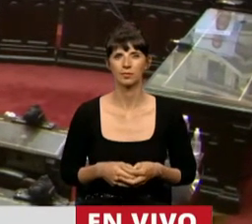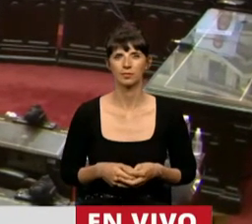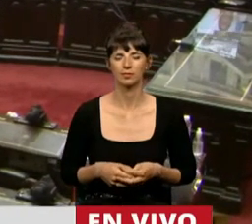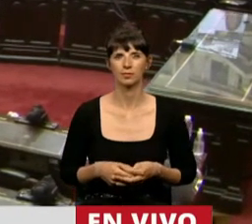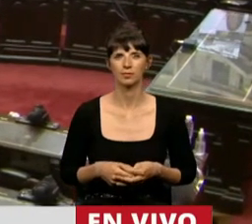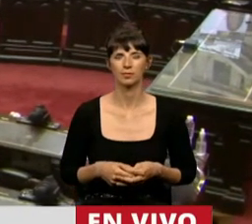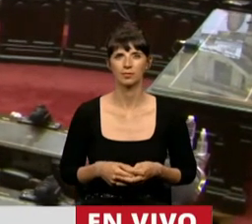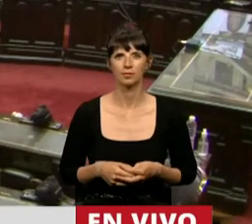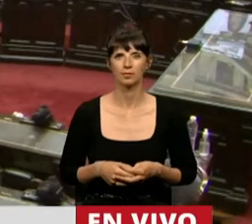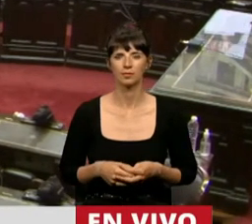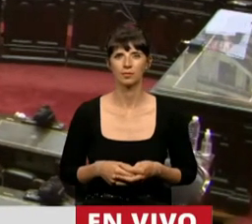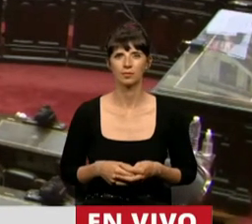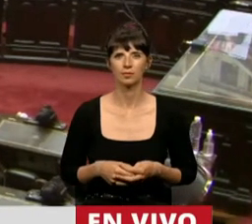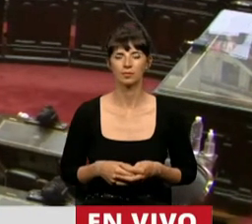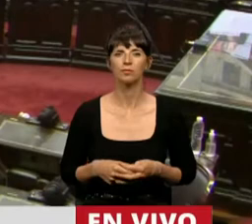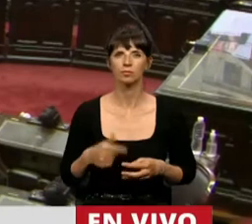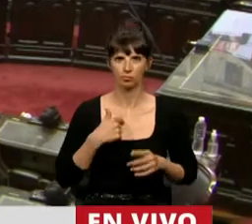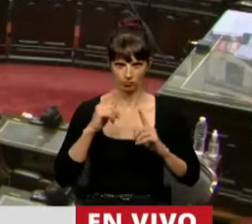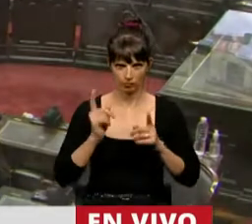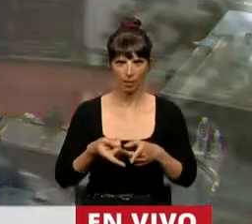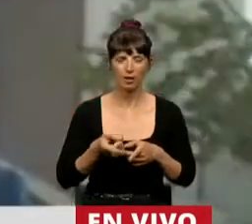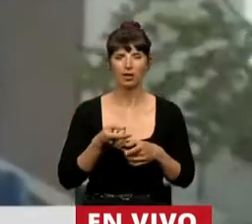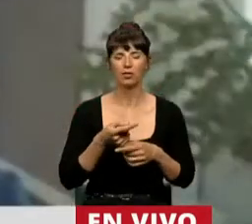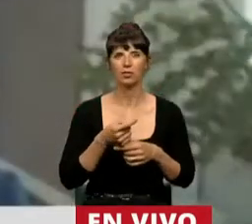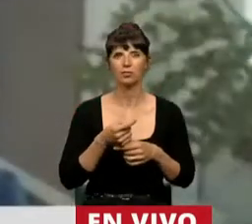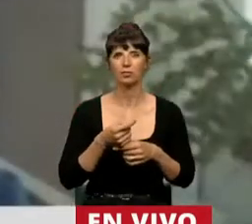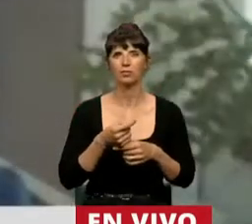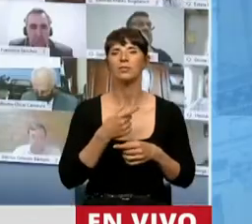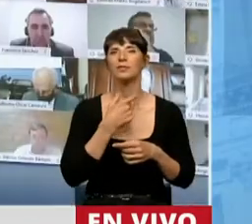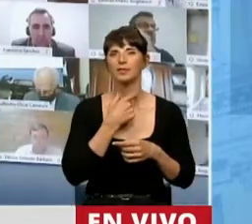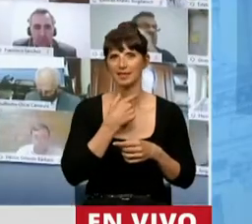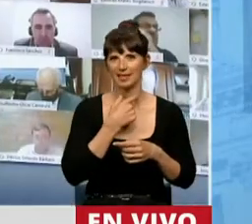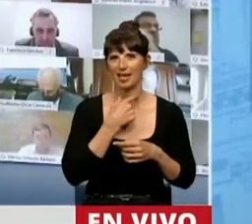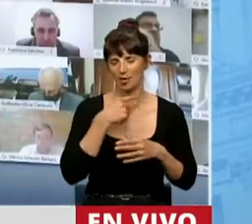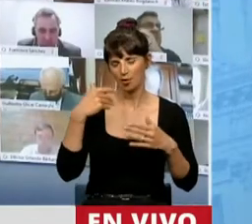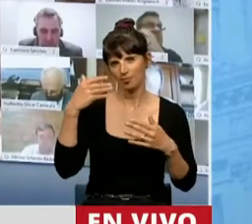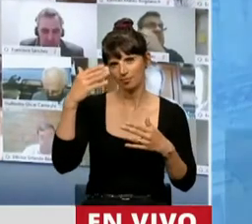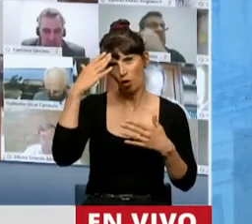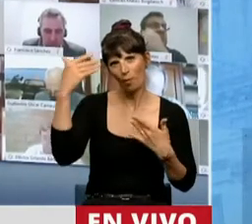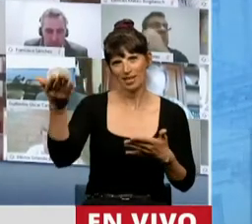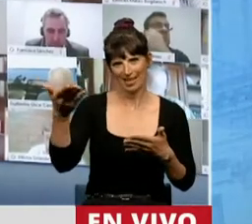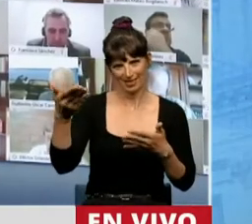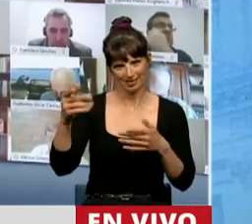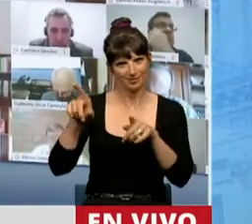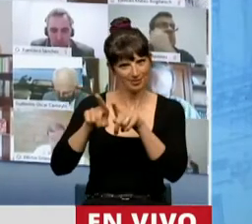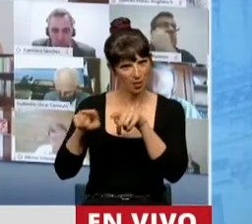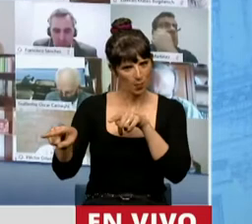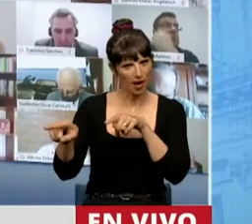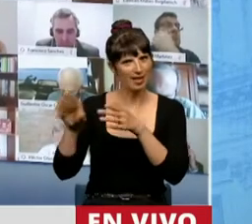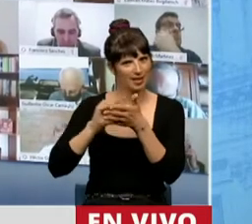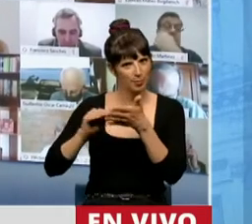Bueno, para adherir a las palabras de mi comprovinciano, el diputado Pablo Yevlin,